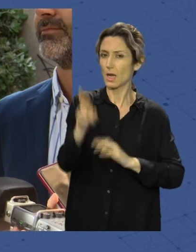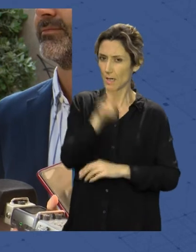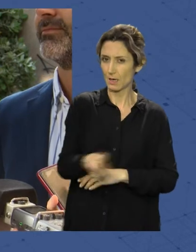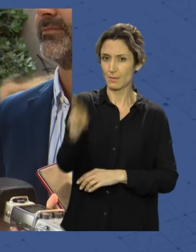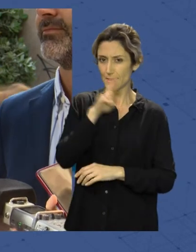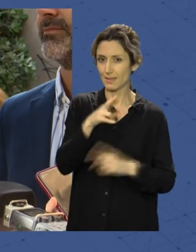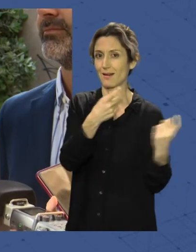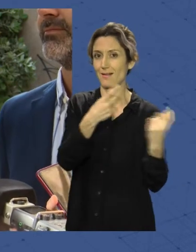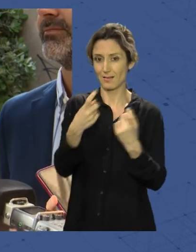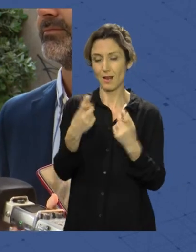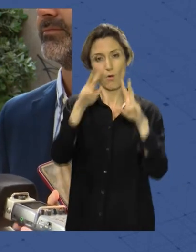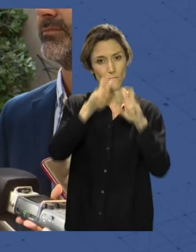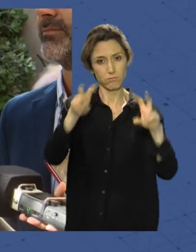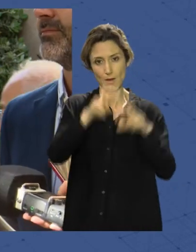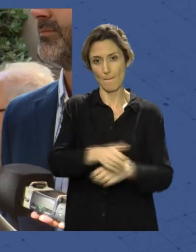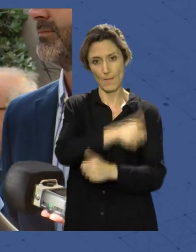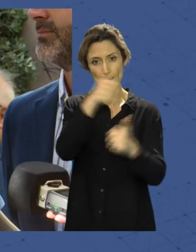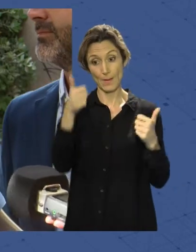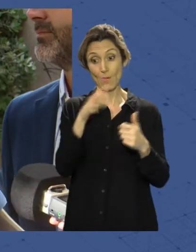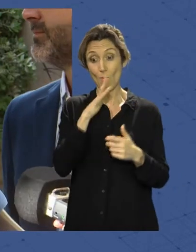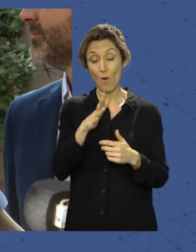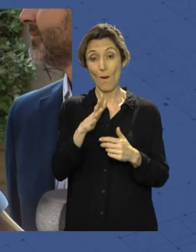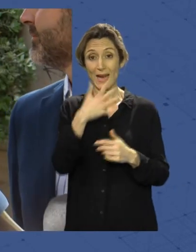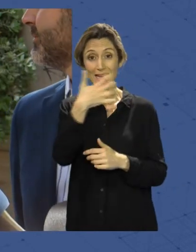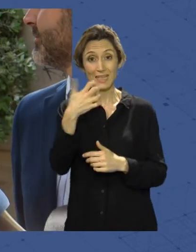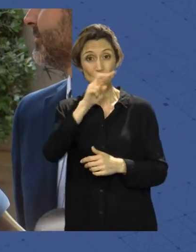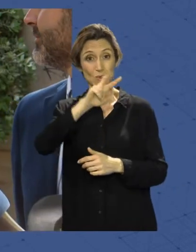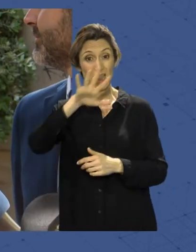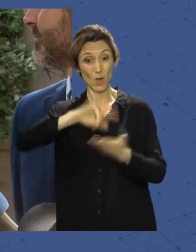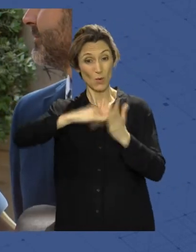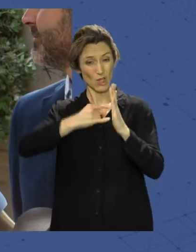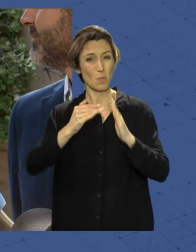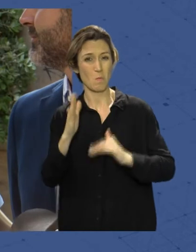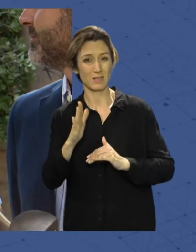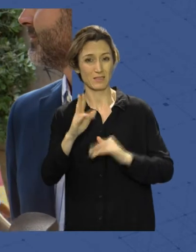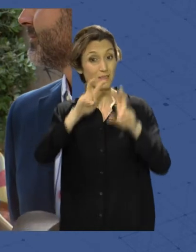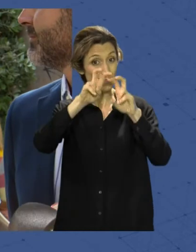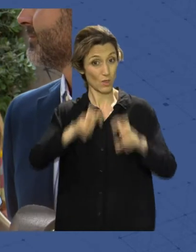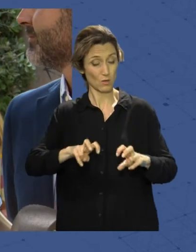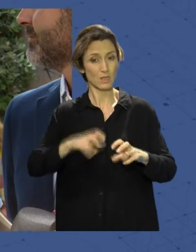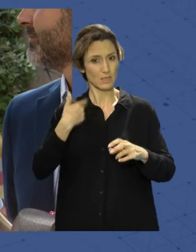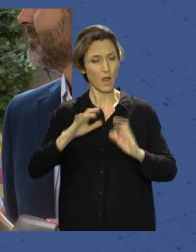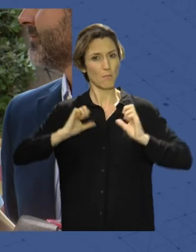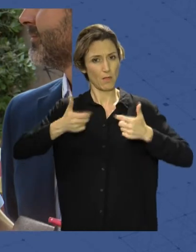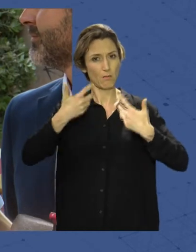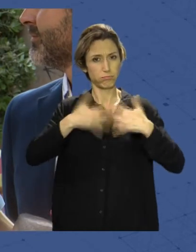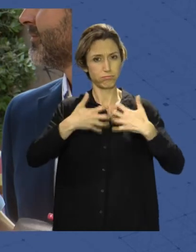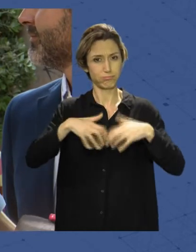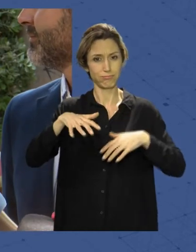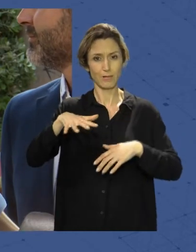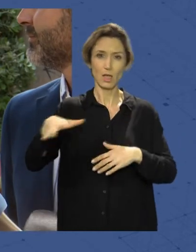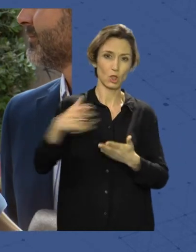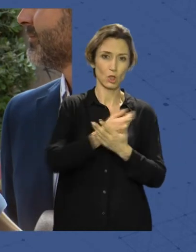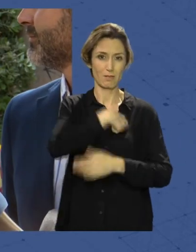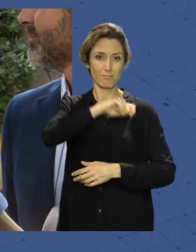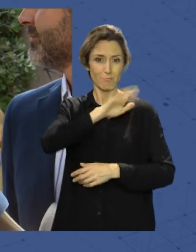la necesidad de la investigación. De hecho, hay más de 525 proyectos de investigación puestos en marcha en toda España. Con el dinero